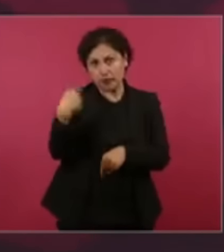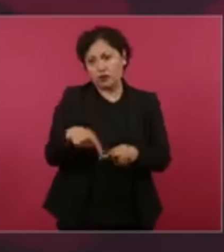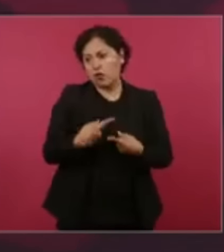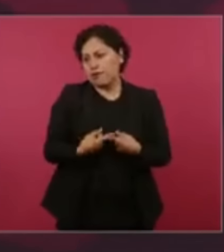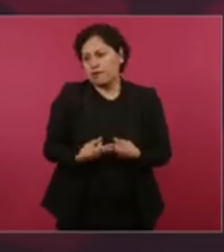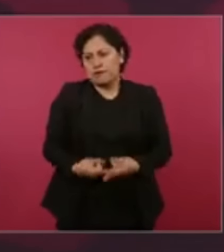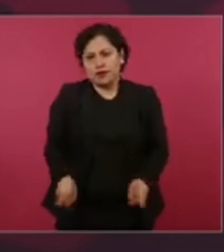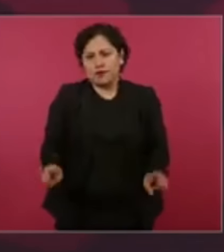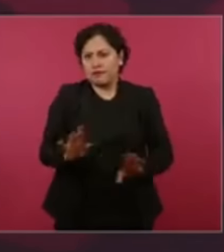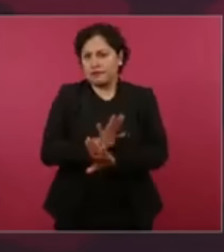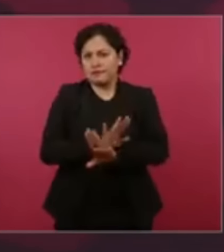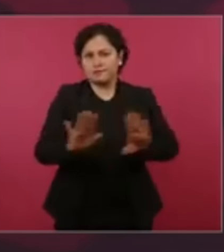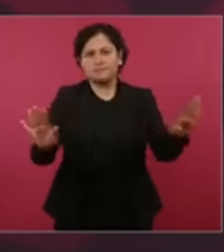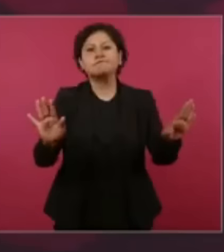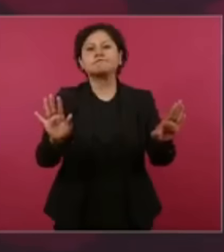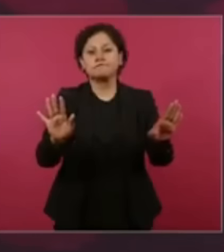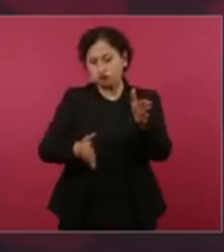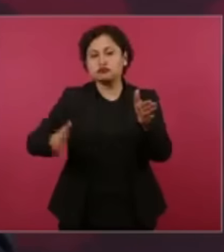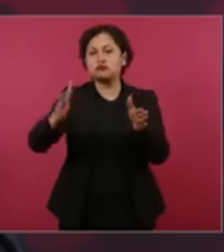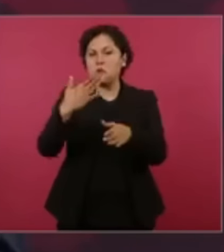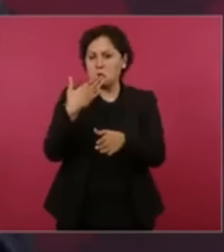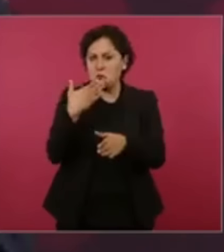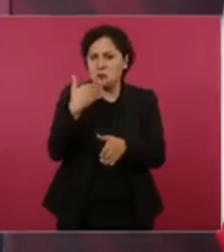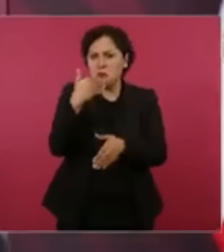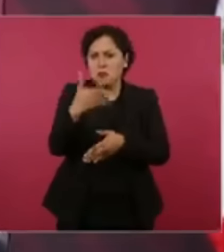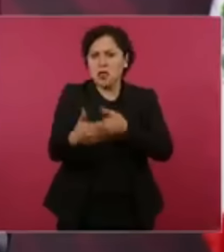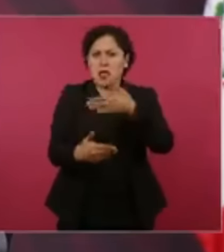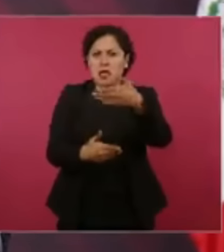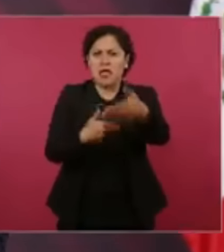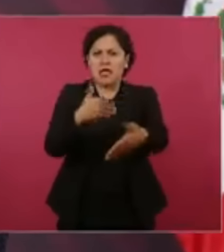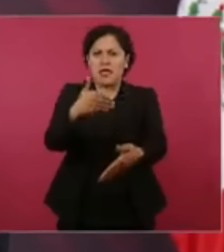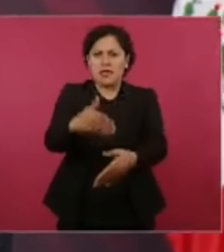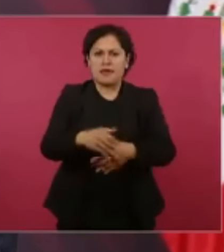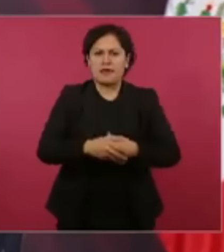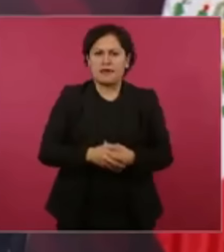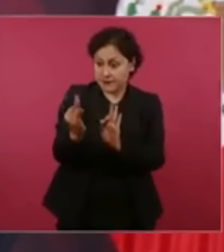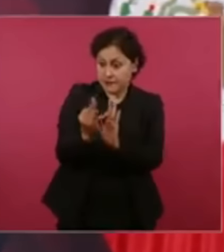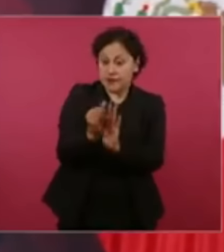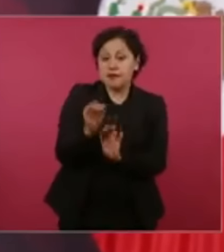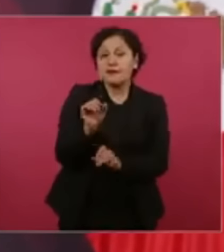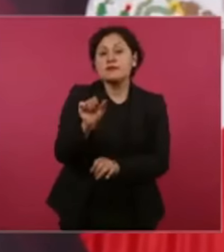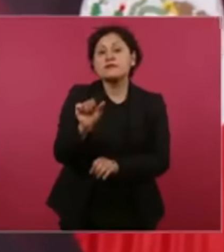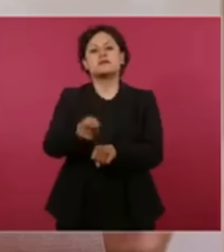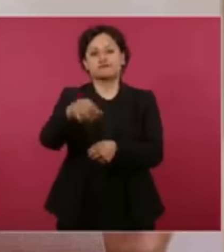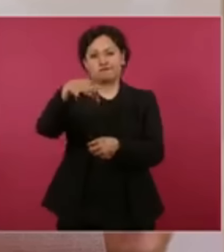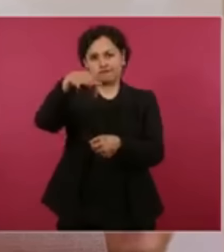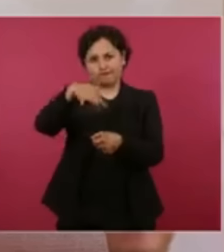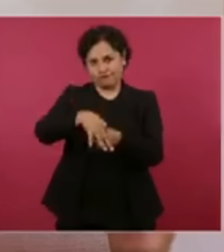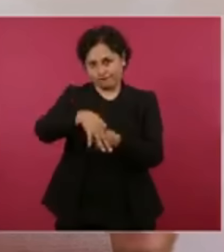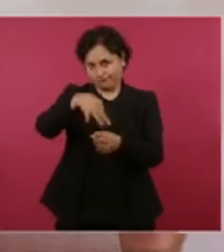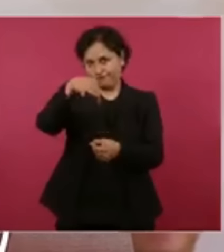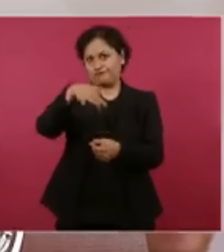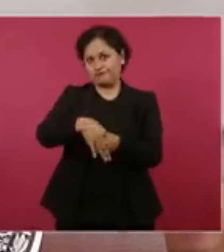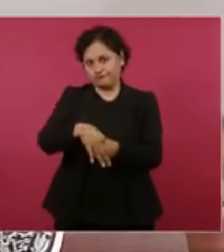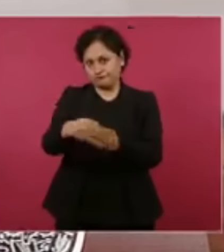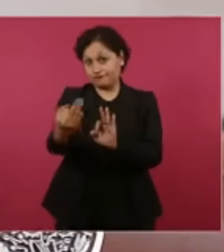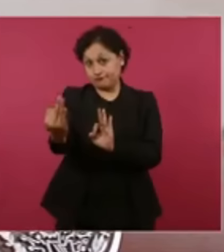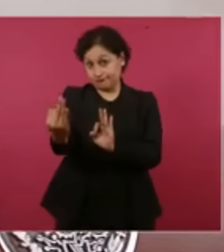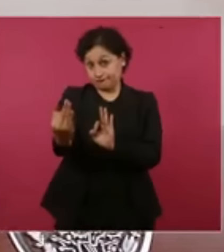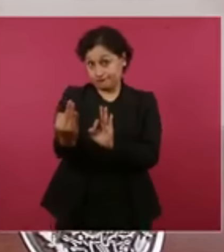marcha muy bien. También ya faltan 16 días, ¿no? Para la elección. Ya falta poco.